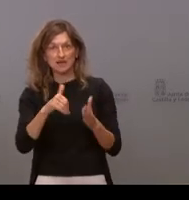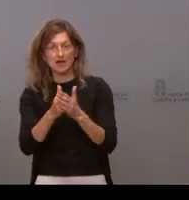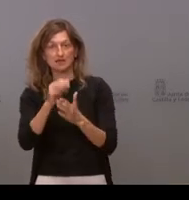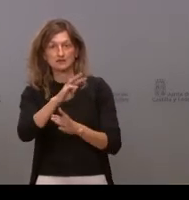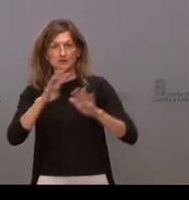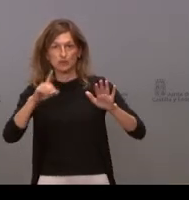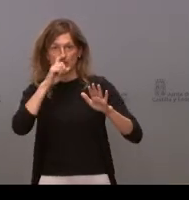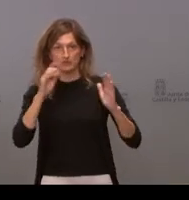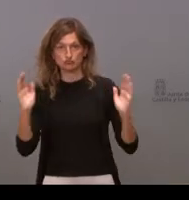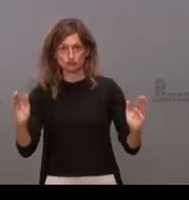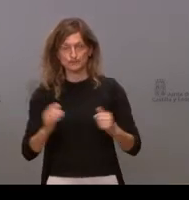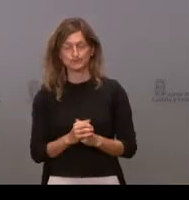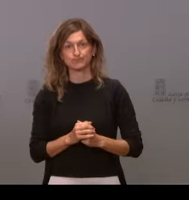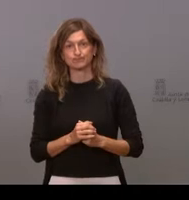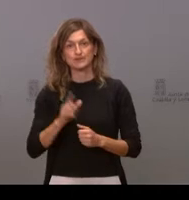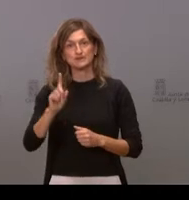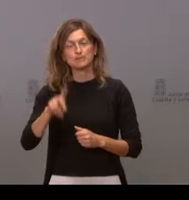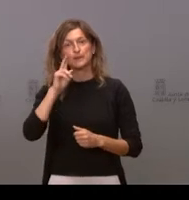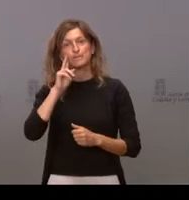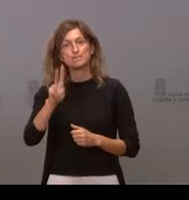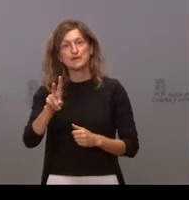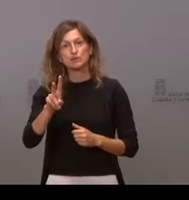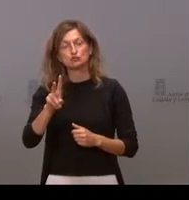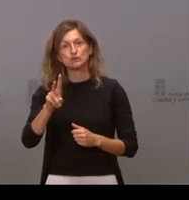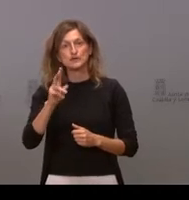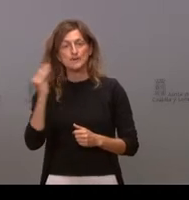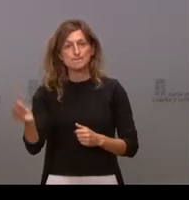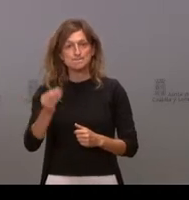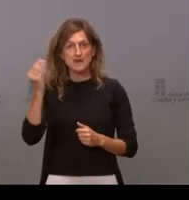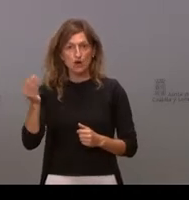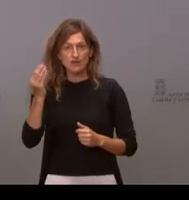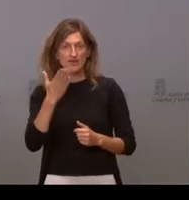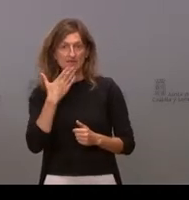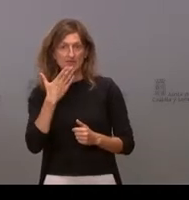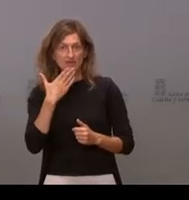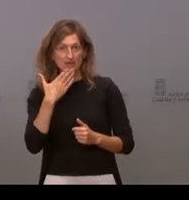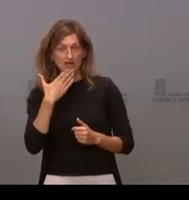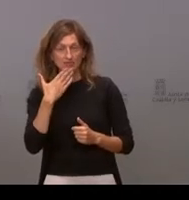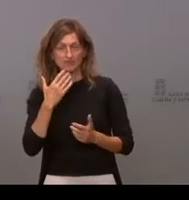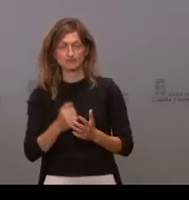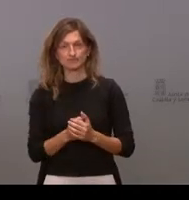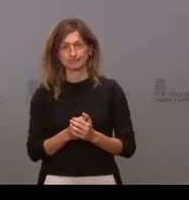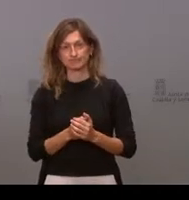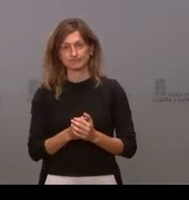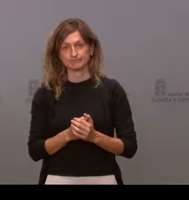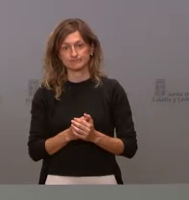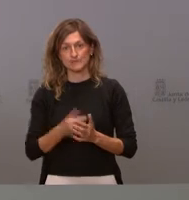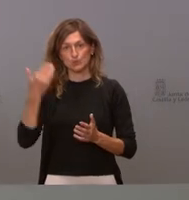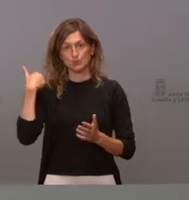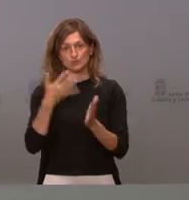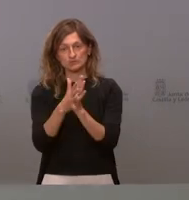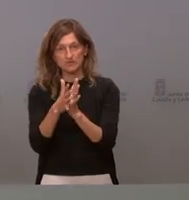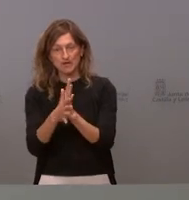años. Estamos observando que hay una mejora en el resto de las edades. En algún momento yo les comentaba la